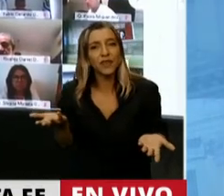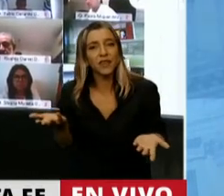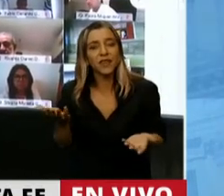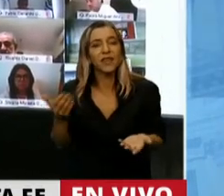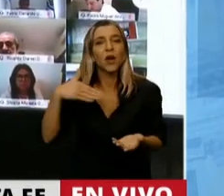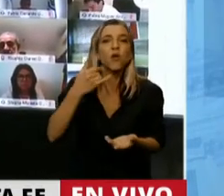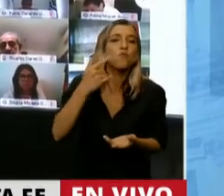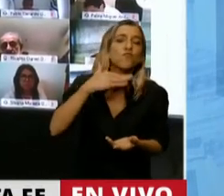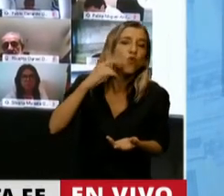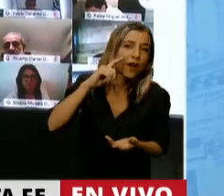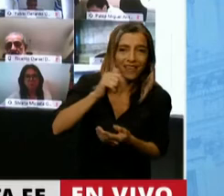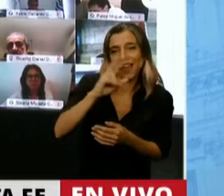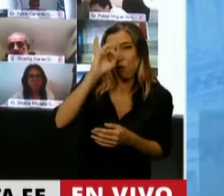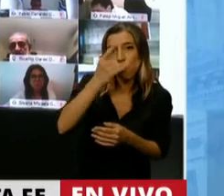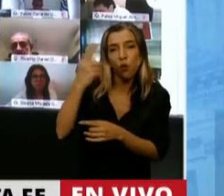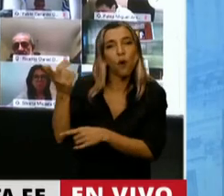Mujica en Uruguay.